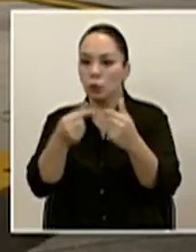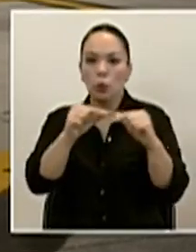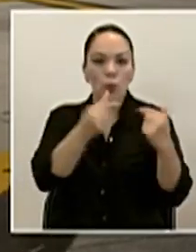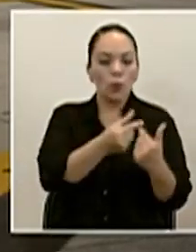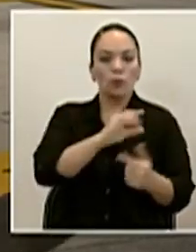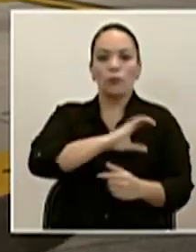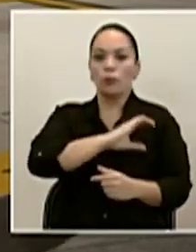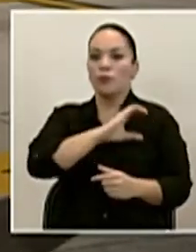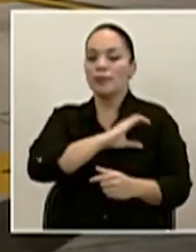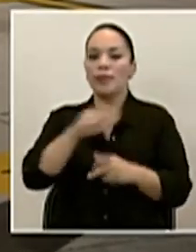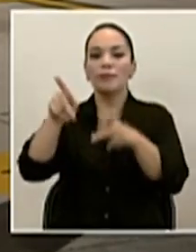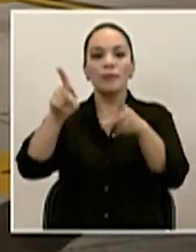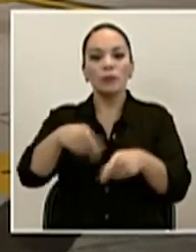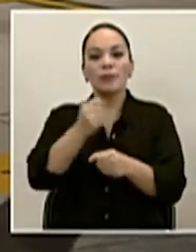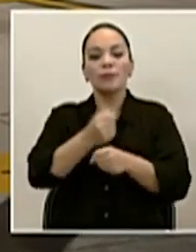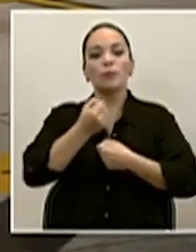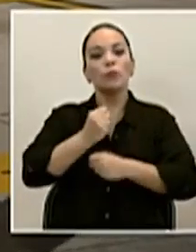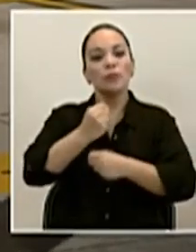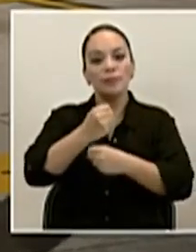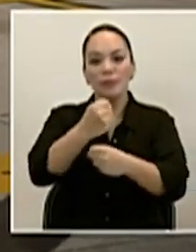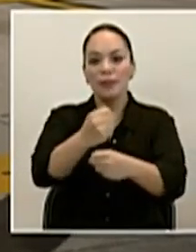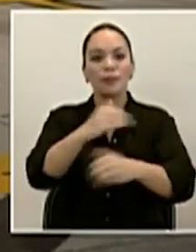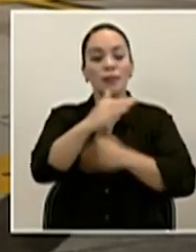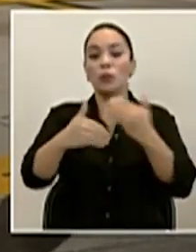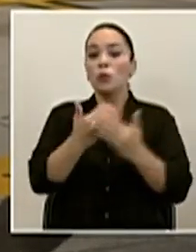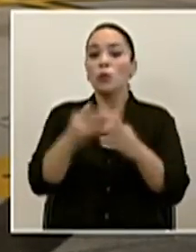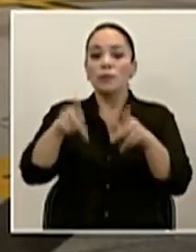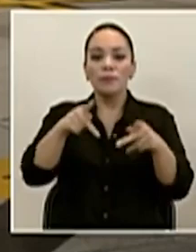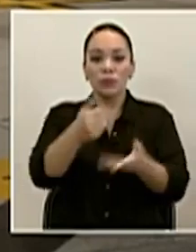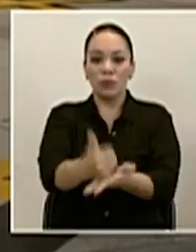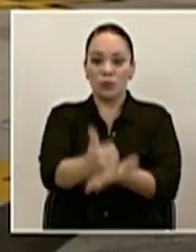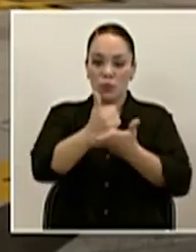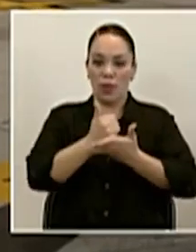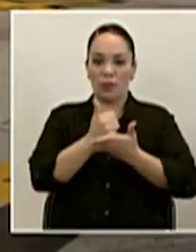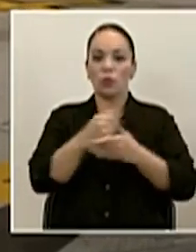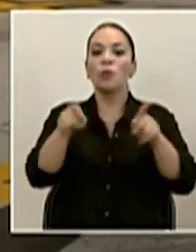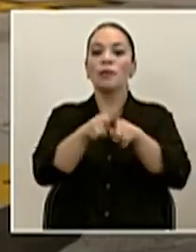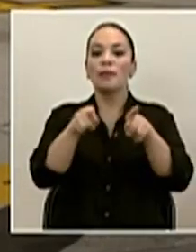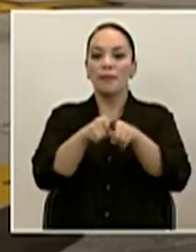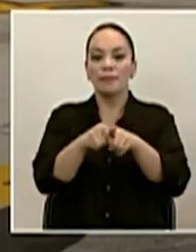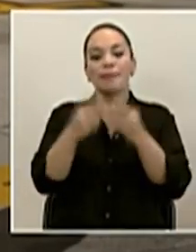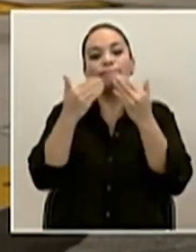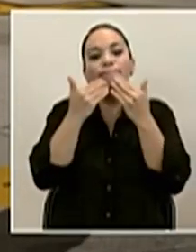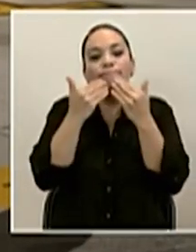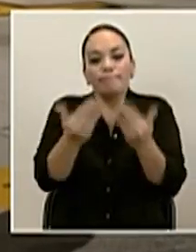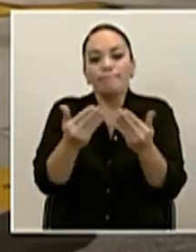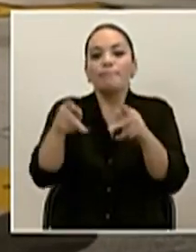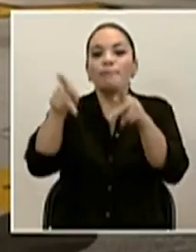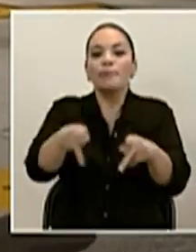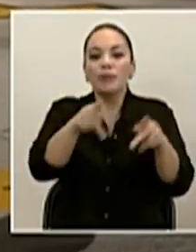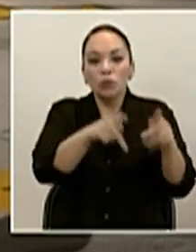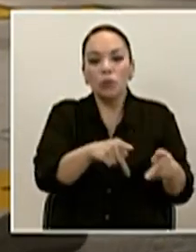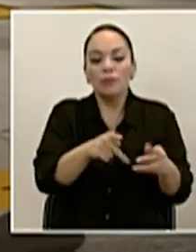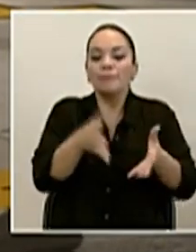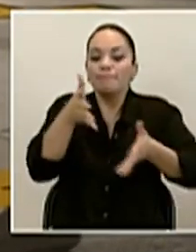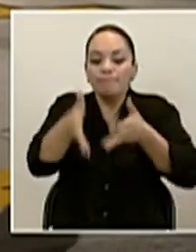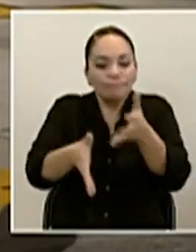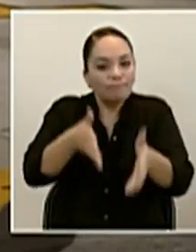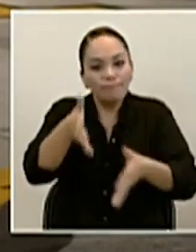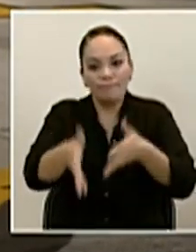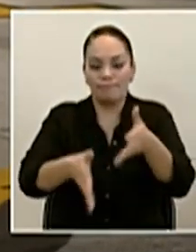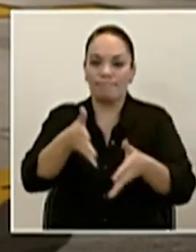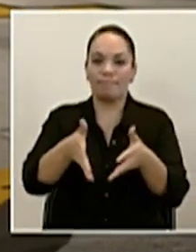a las personas en las municipalidades que nos están ayudando. Quiero señalar también el agradecimiento a las personas que son cuidadoras,